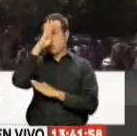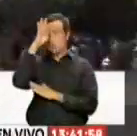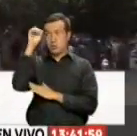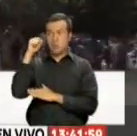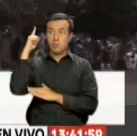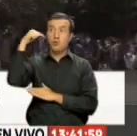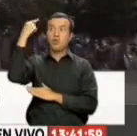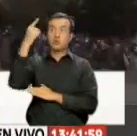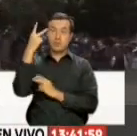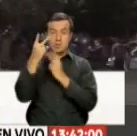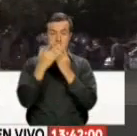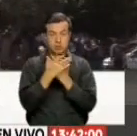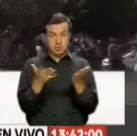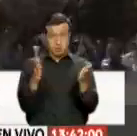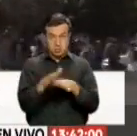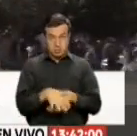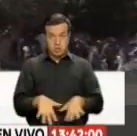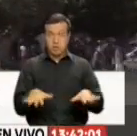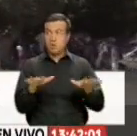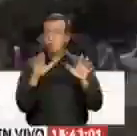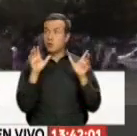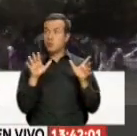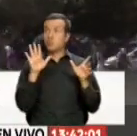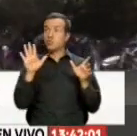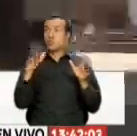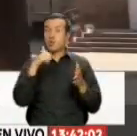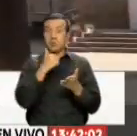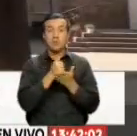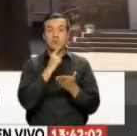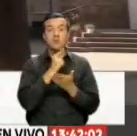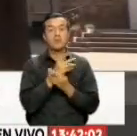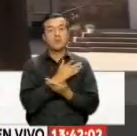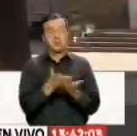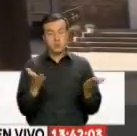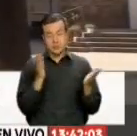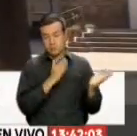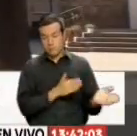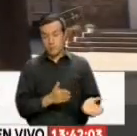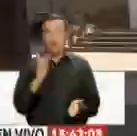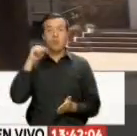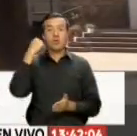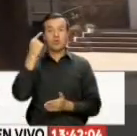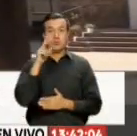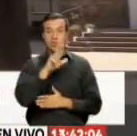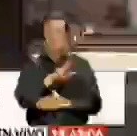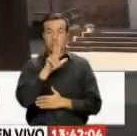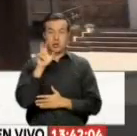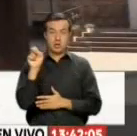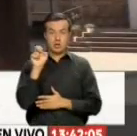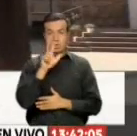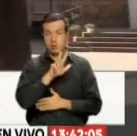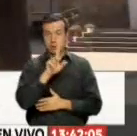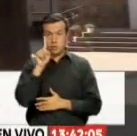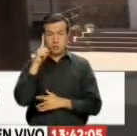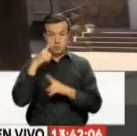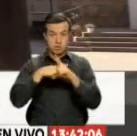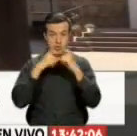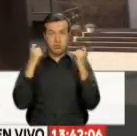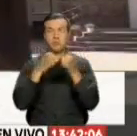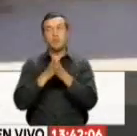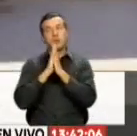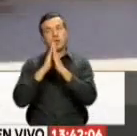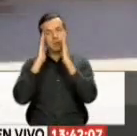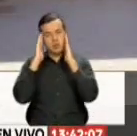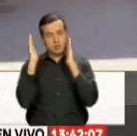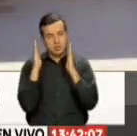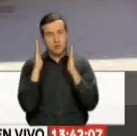visita Del pontífice A Rabat Capital del país De Medio Oriente Que se llevará a cabo El próximo 30 y 31 de marzo Interceda por